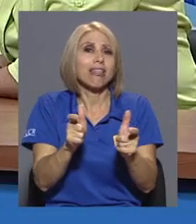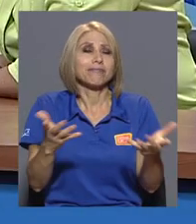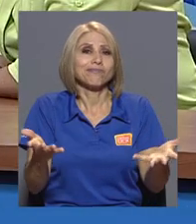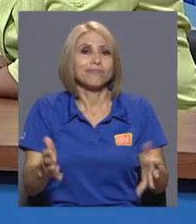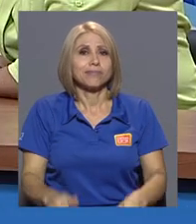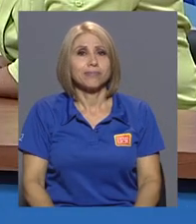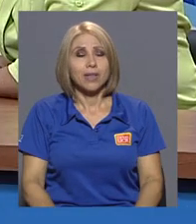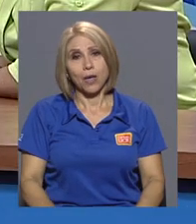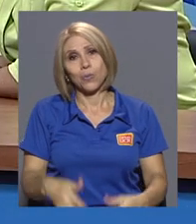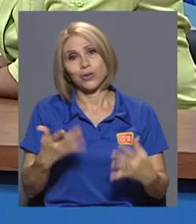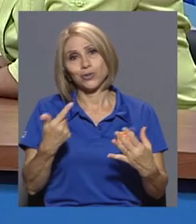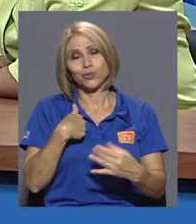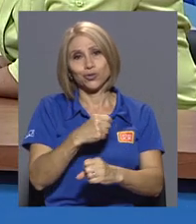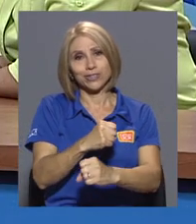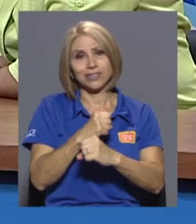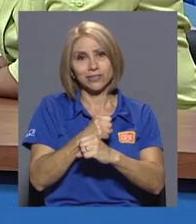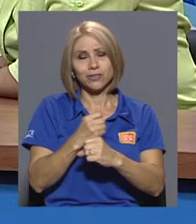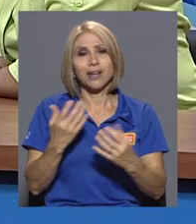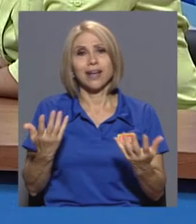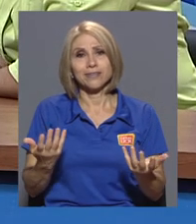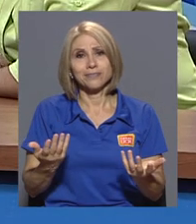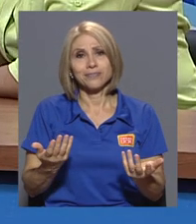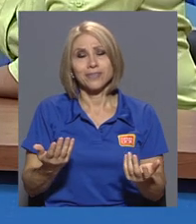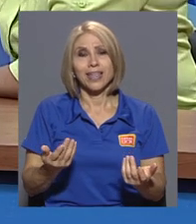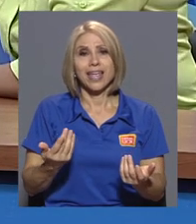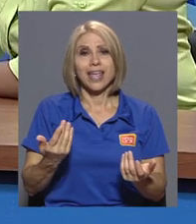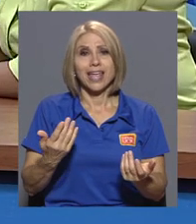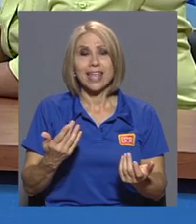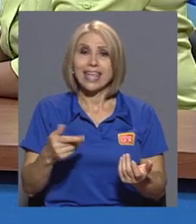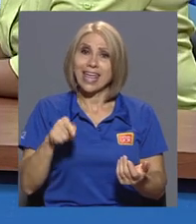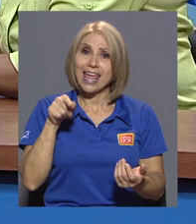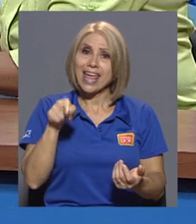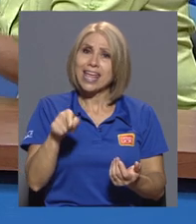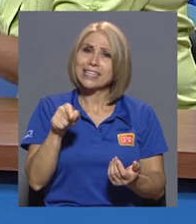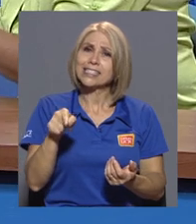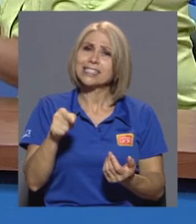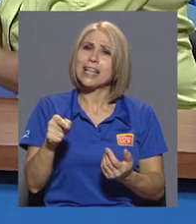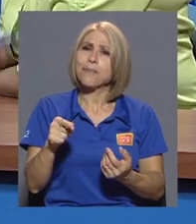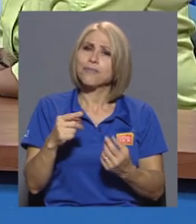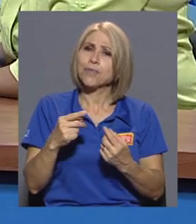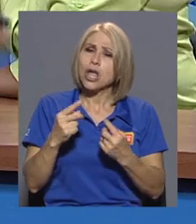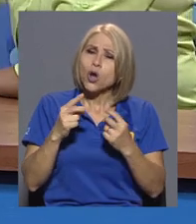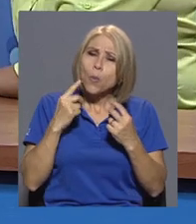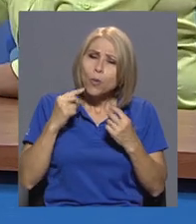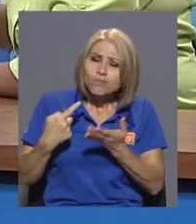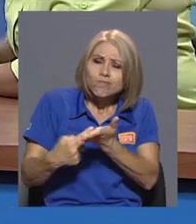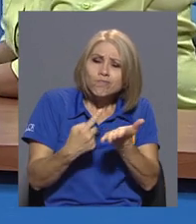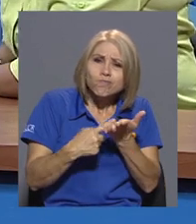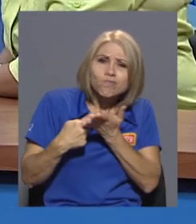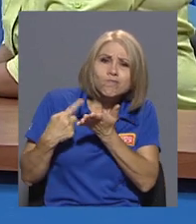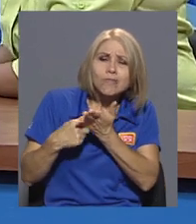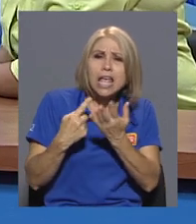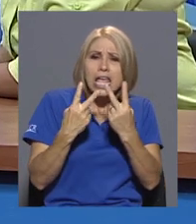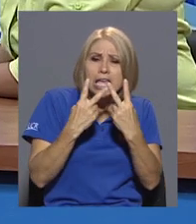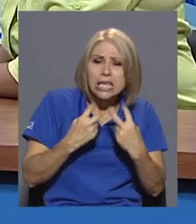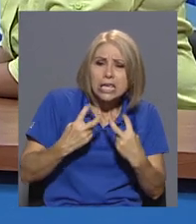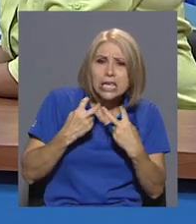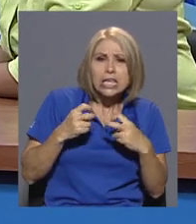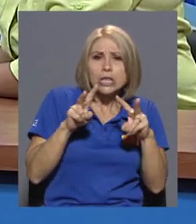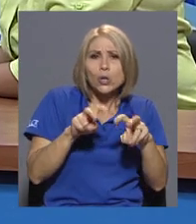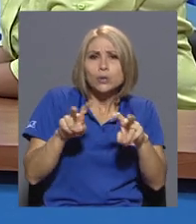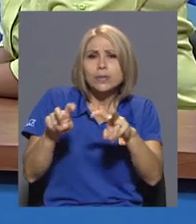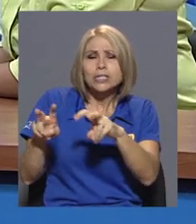Muy bien, Ricardo, pues estoy segura que esta introspección que ustedes lograron hacer entre toda esta gama de